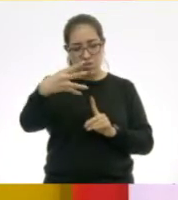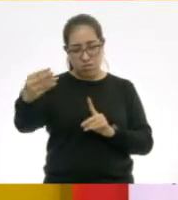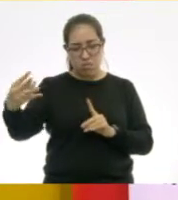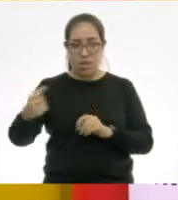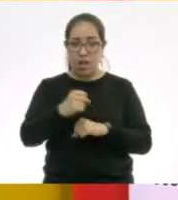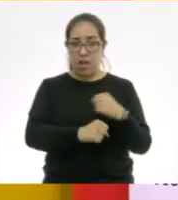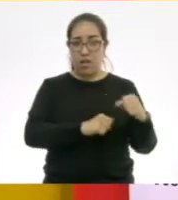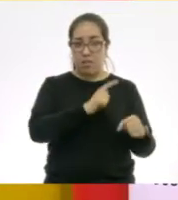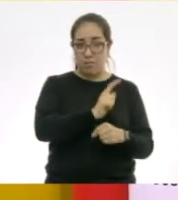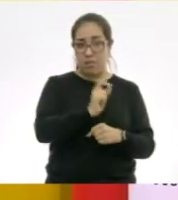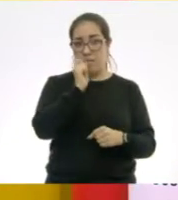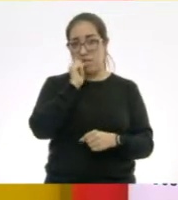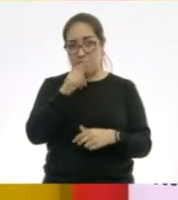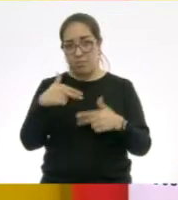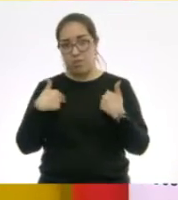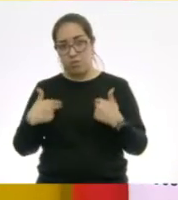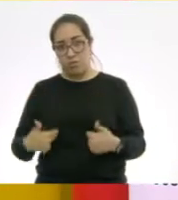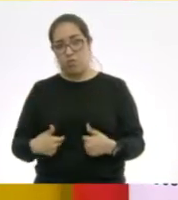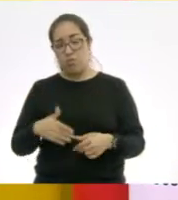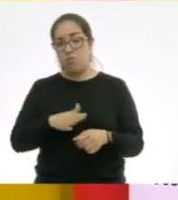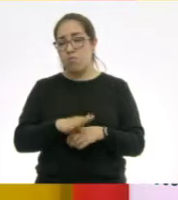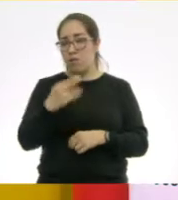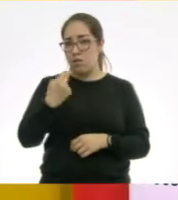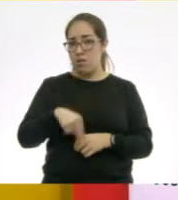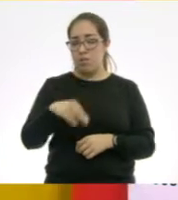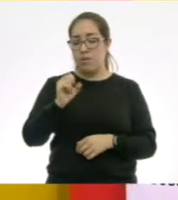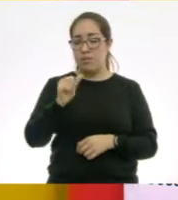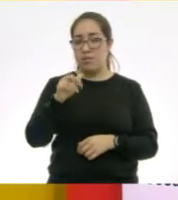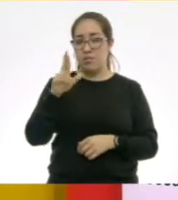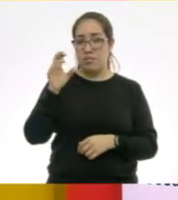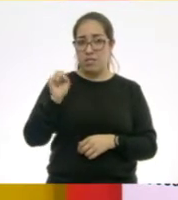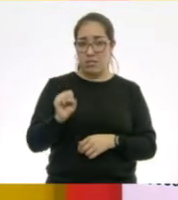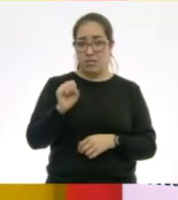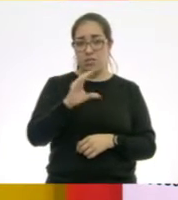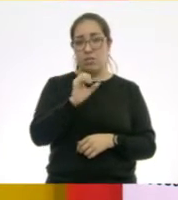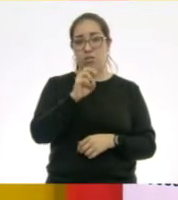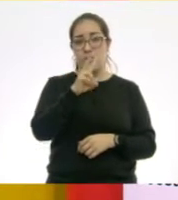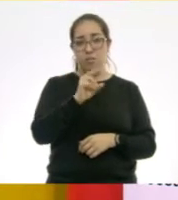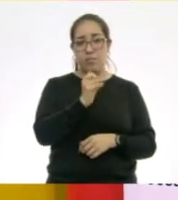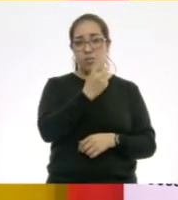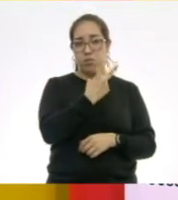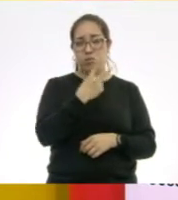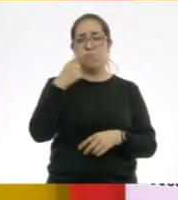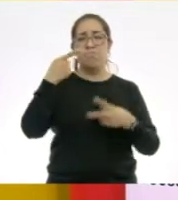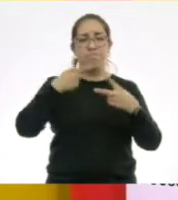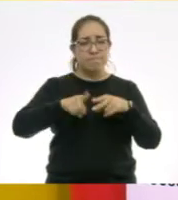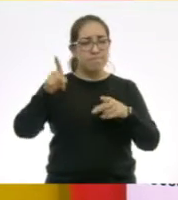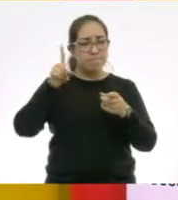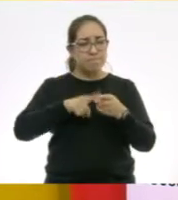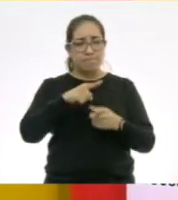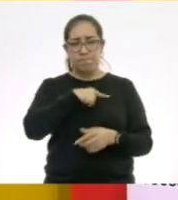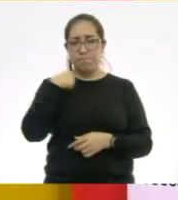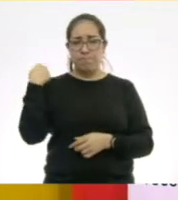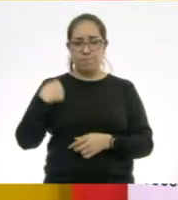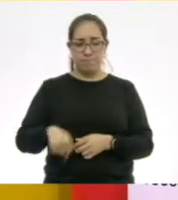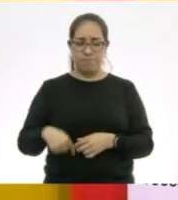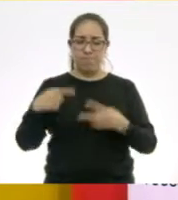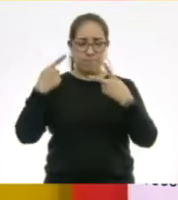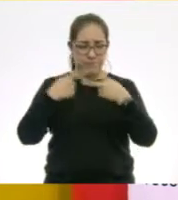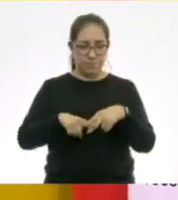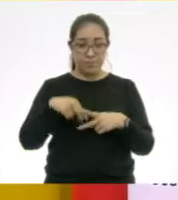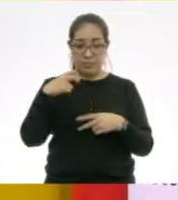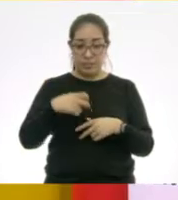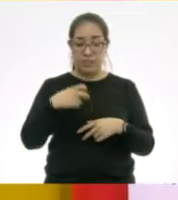en este caso se trata del SARS-CoV-2. Apareció en China en diciembre pasado y provoca una enfermedad llamada COVID-19